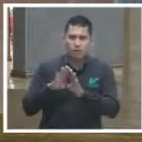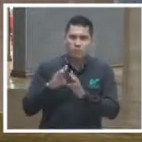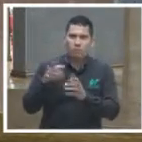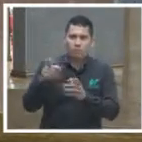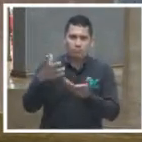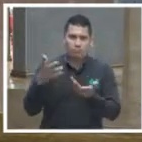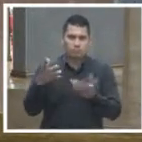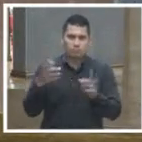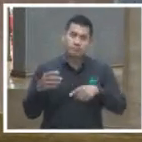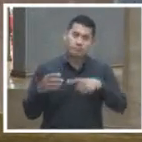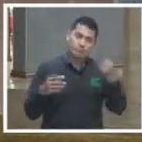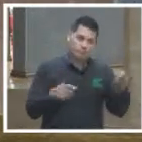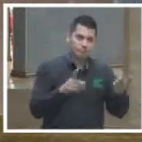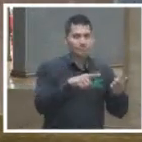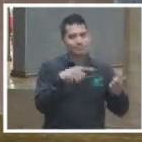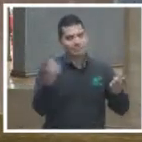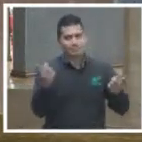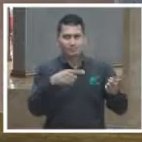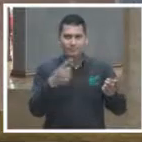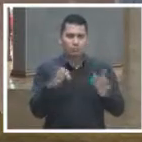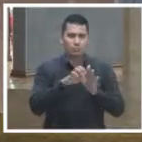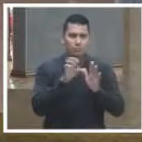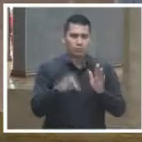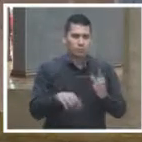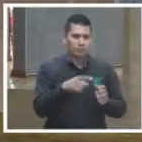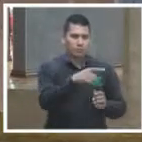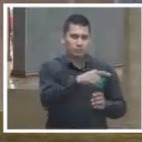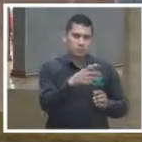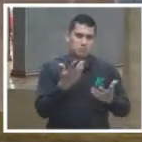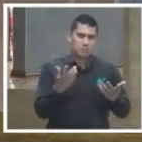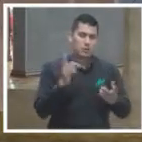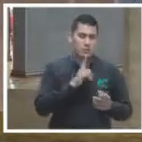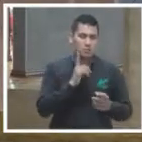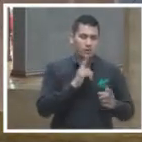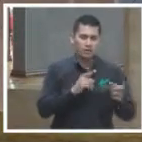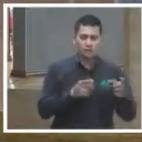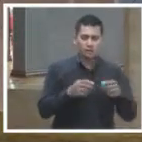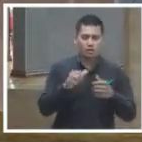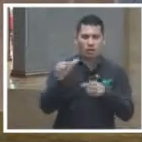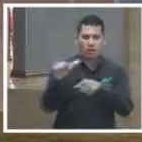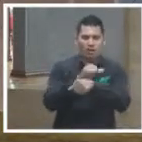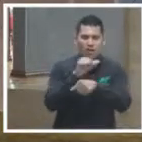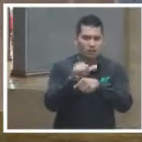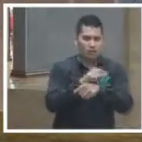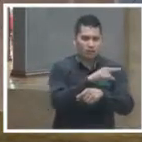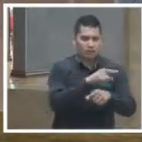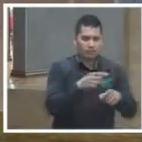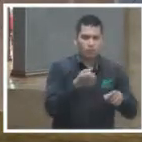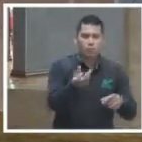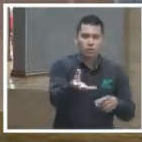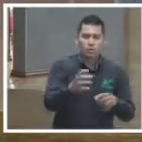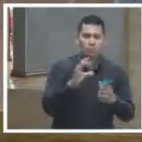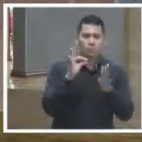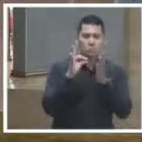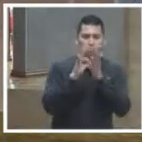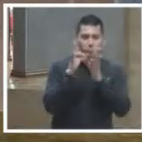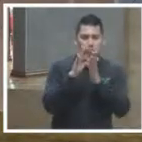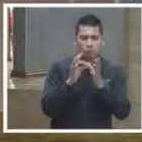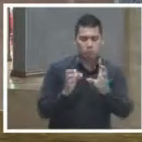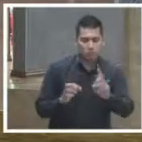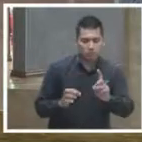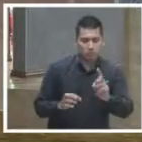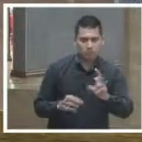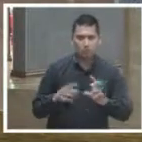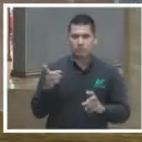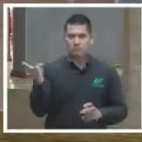pues la mujer le asigna 30 puntos al coche el hombre 20 puntos y así a los distintos bienes que se van a